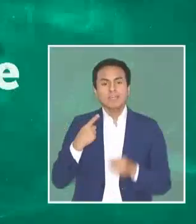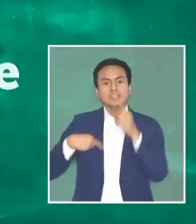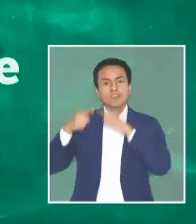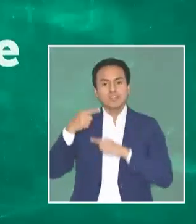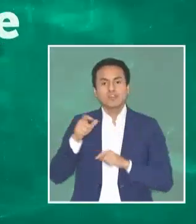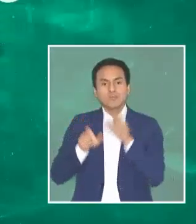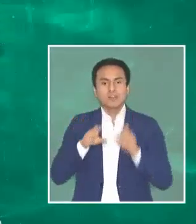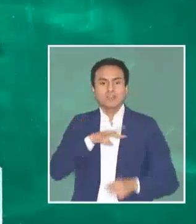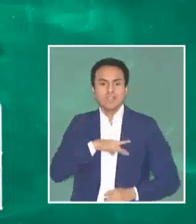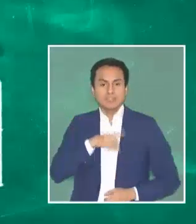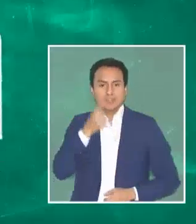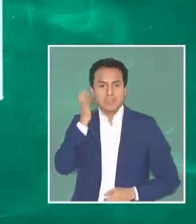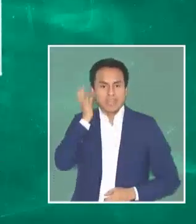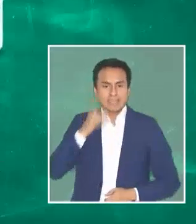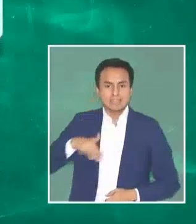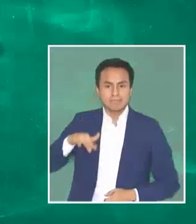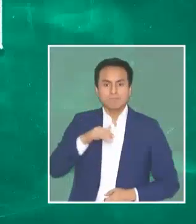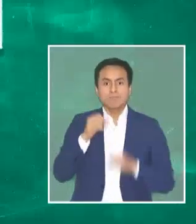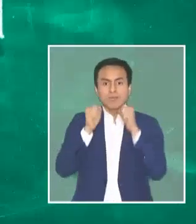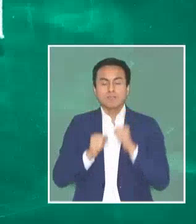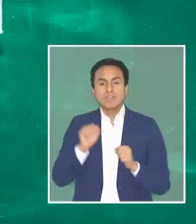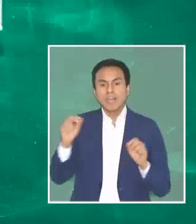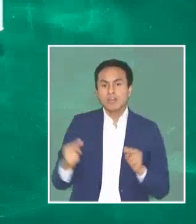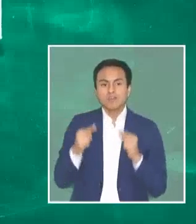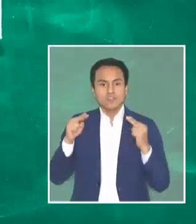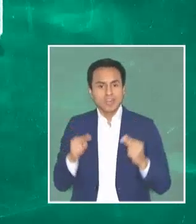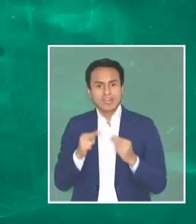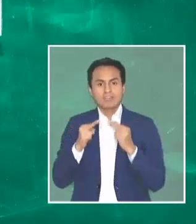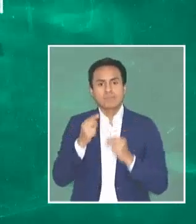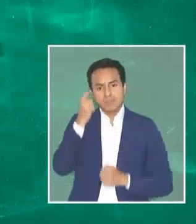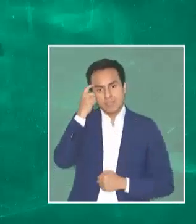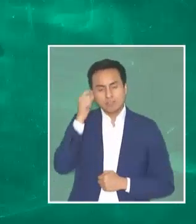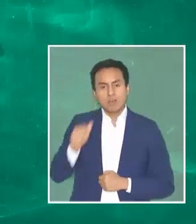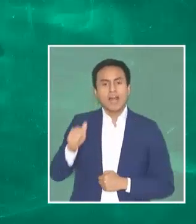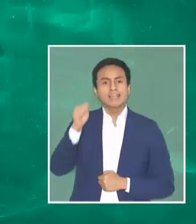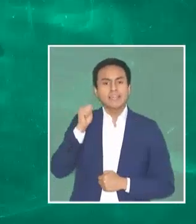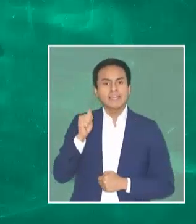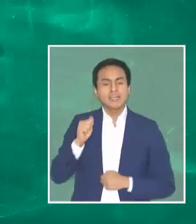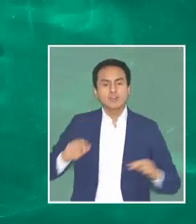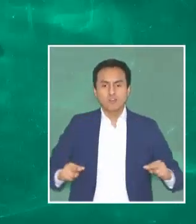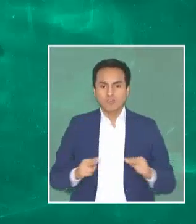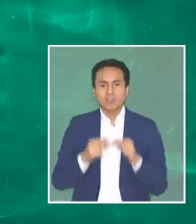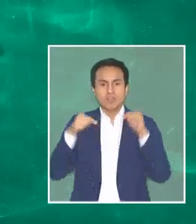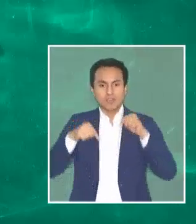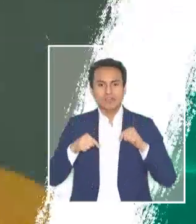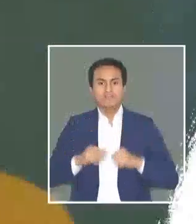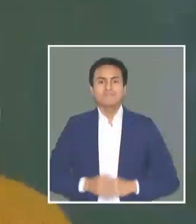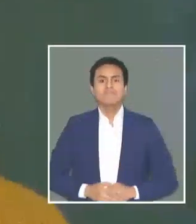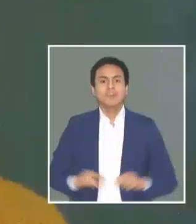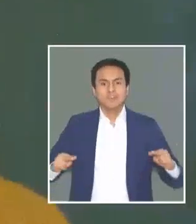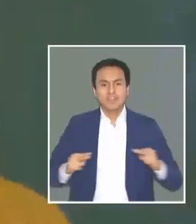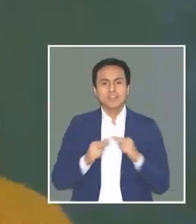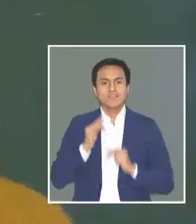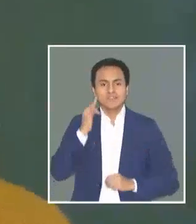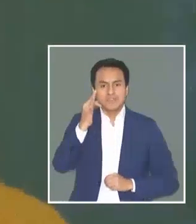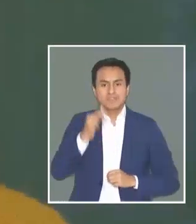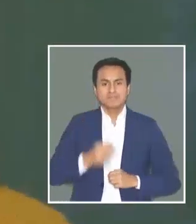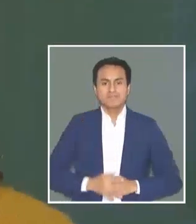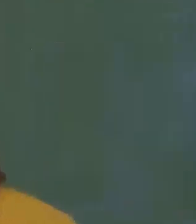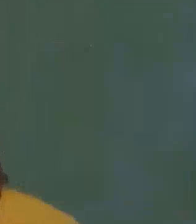septiembre es histórico para los chilenos y chilenas. Podremos encontrarnos pensando en el ayer, construyendo el hoy,